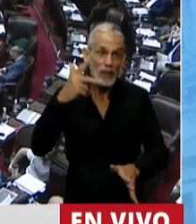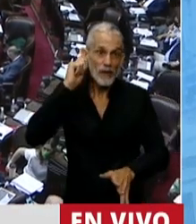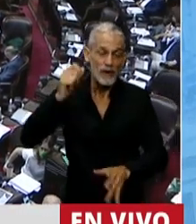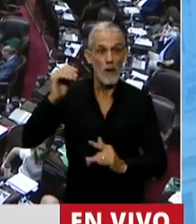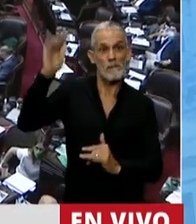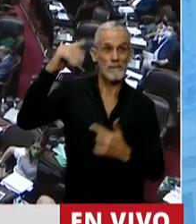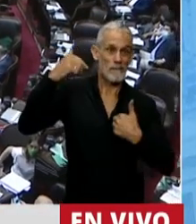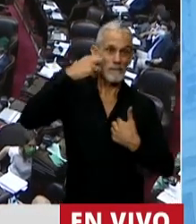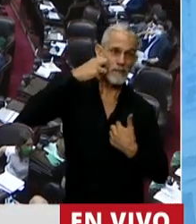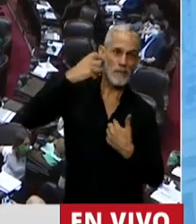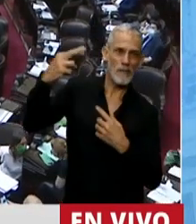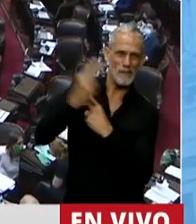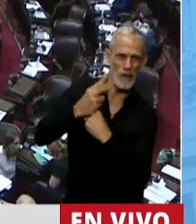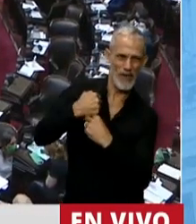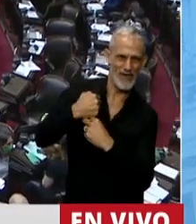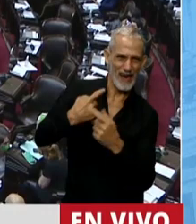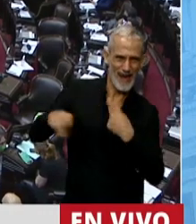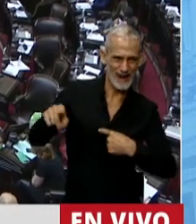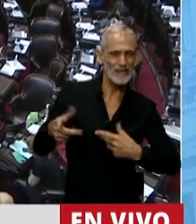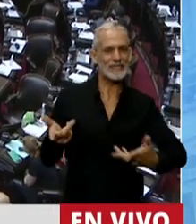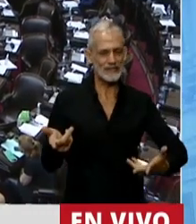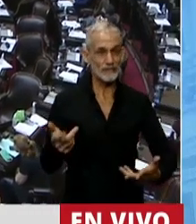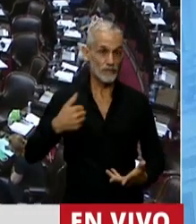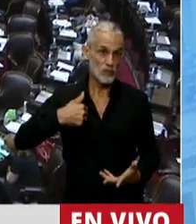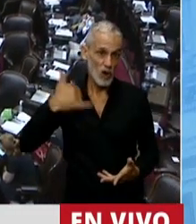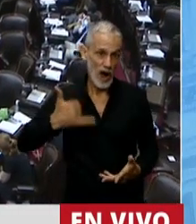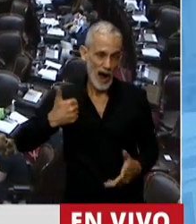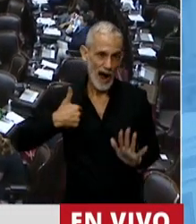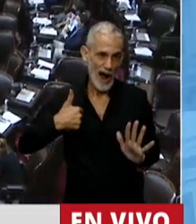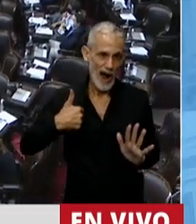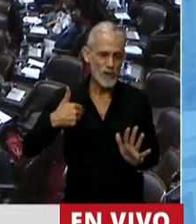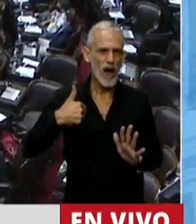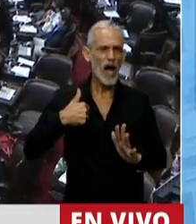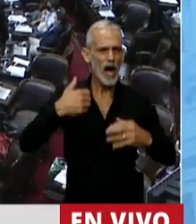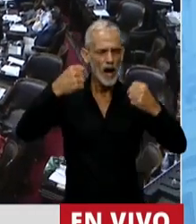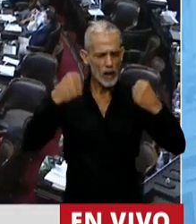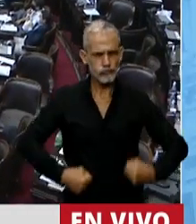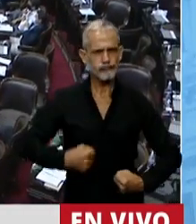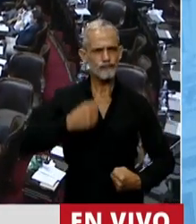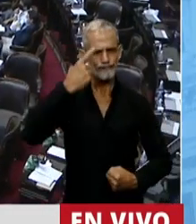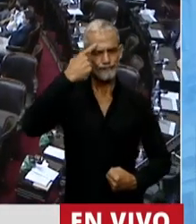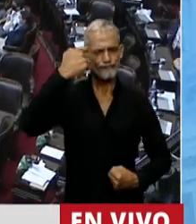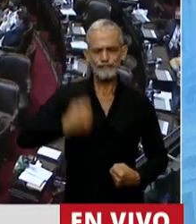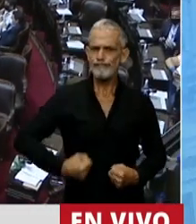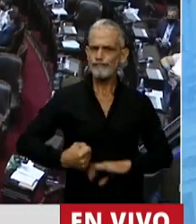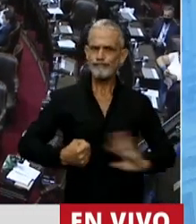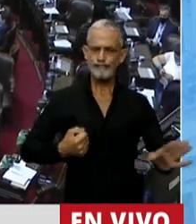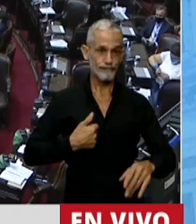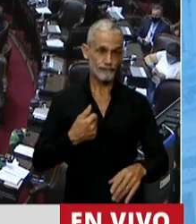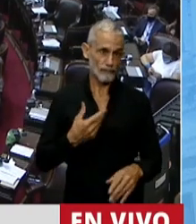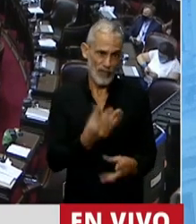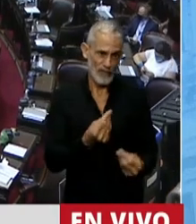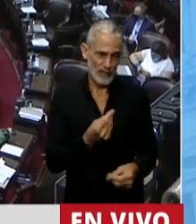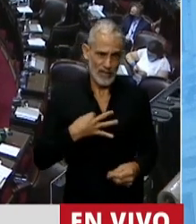cuida. En ese contexto, señor presidente, yo tengo una fuerte convicción y una defensa de la vida